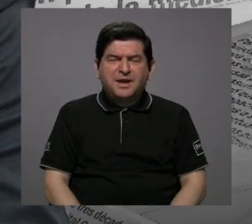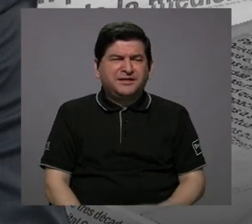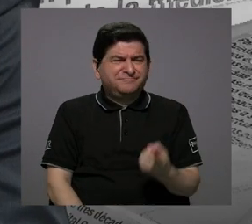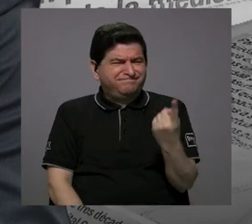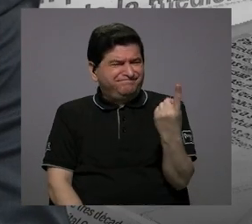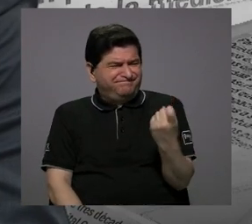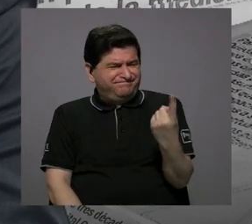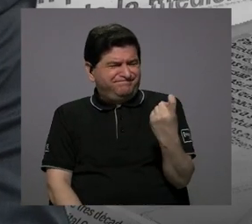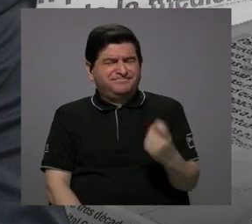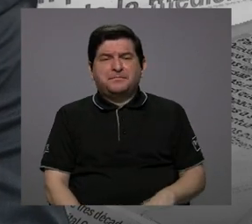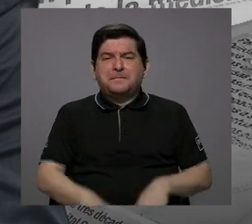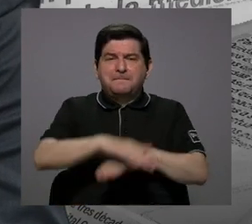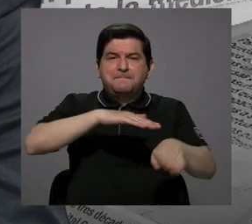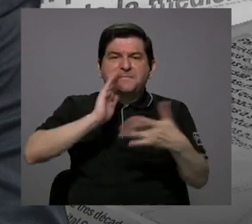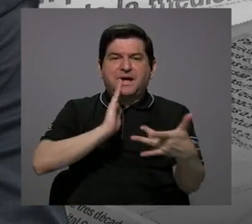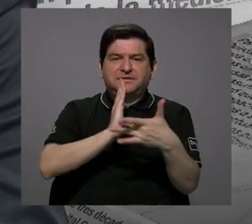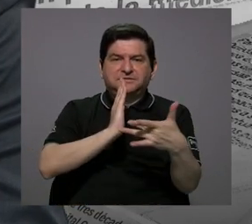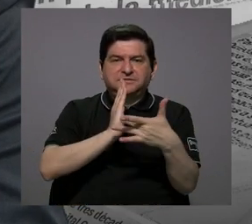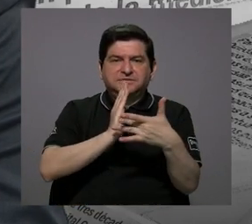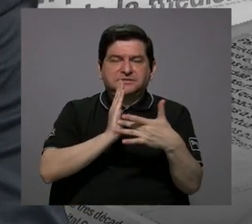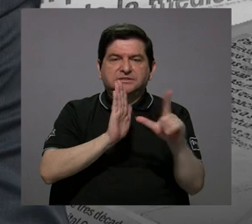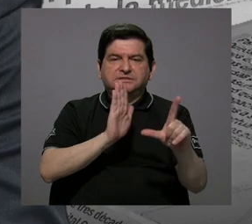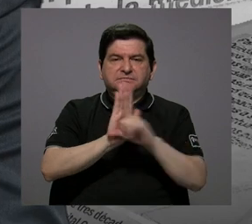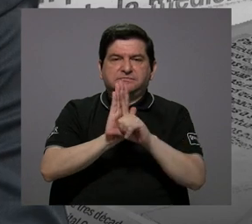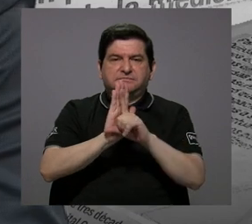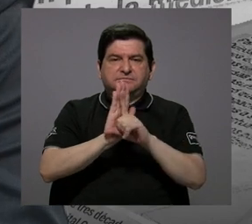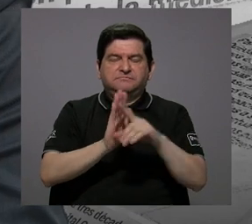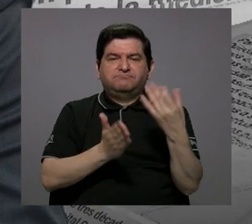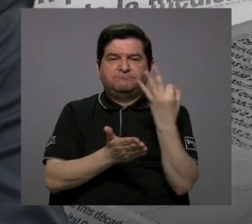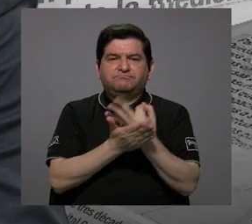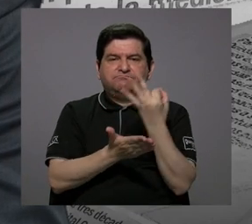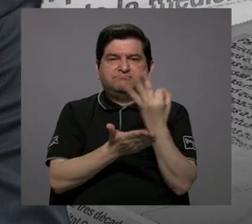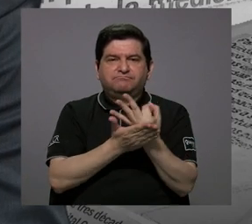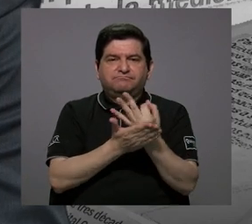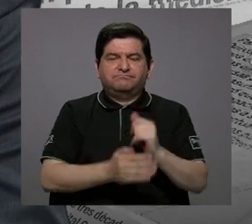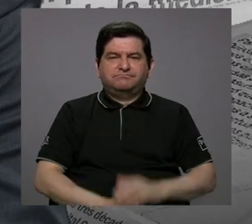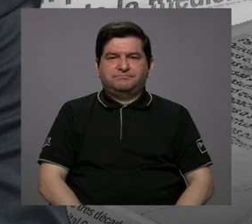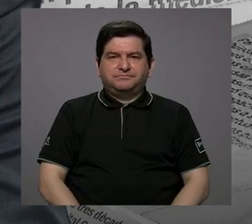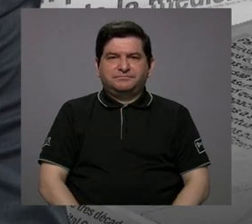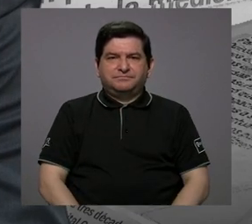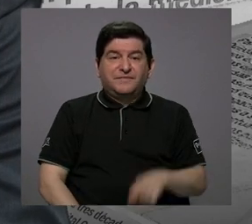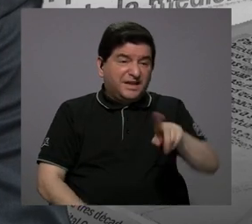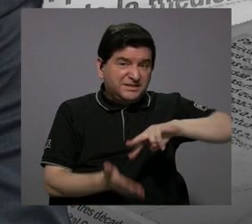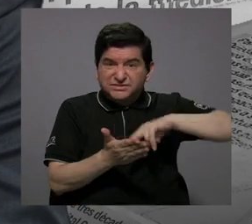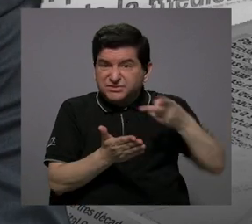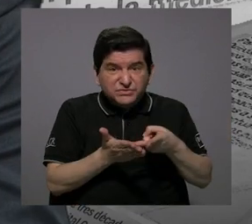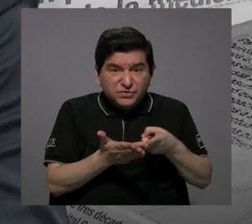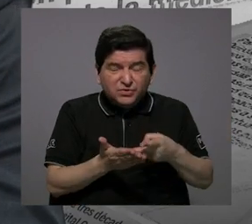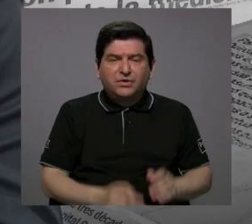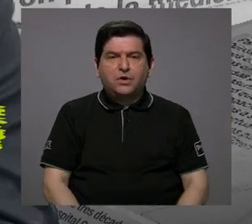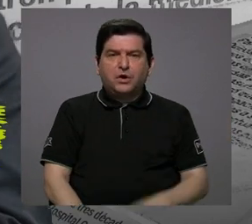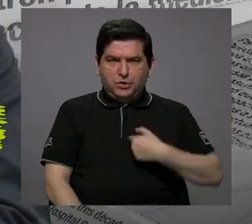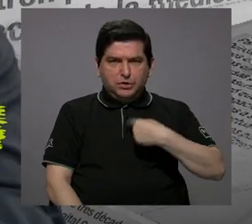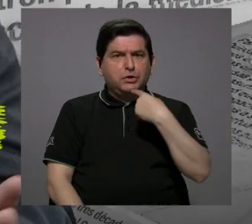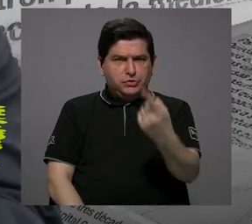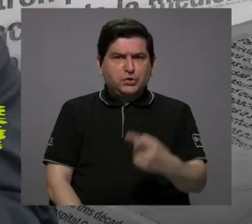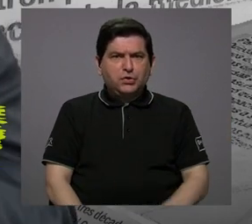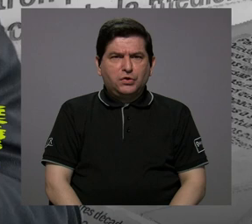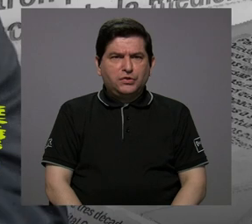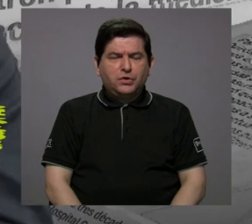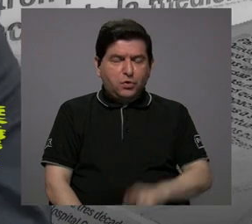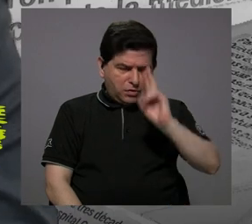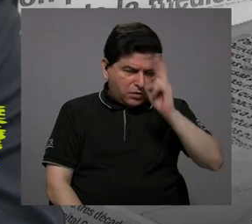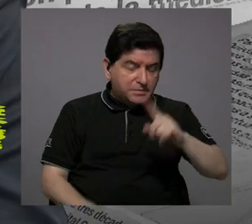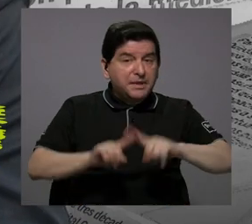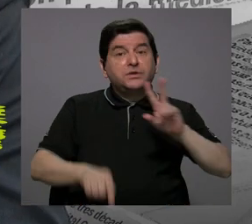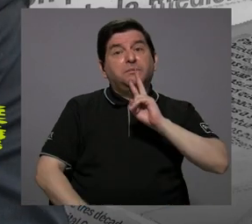carecido de sustento técnico, legal, financiero. Entonces, ahí es ahí donde yo lo digo con marco total de